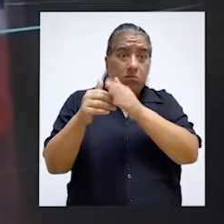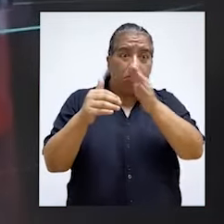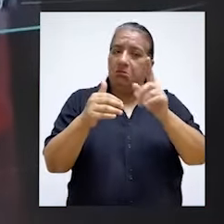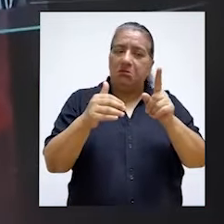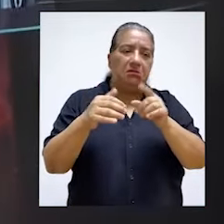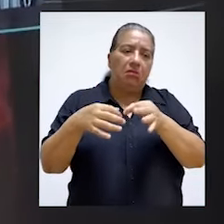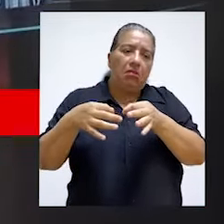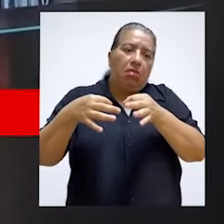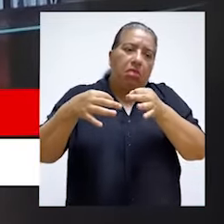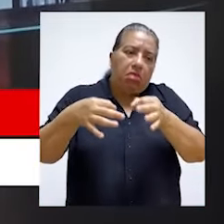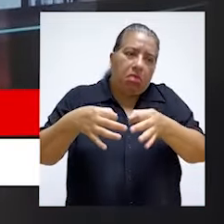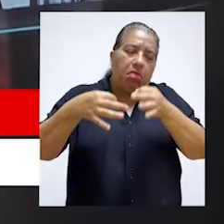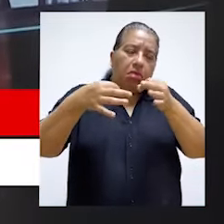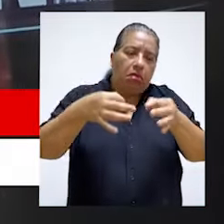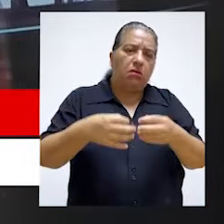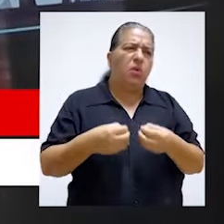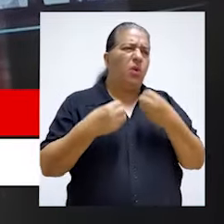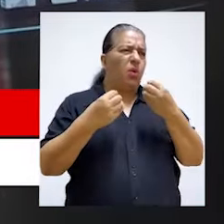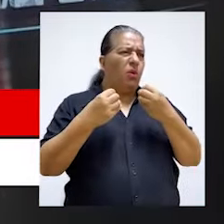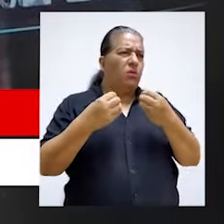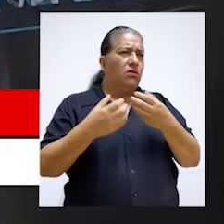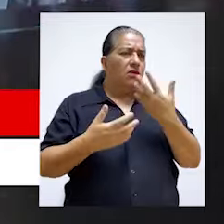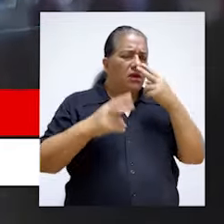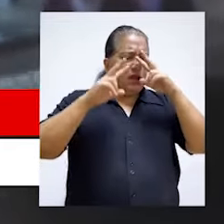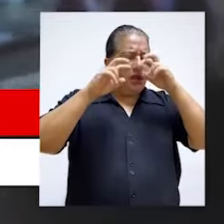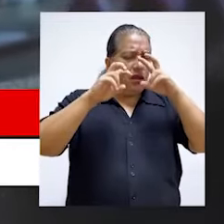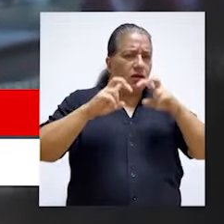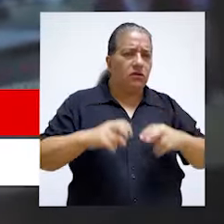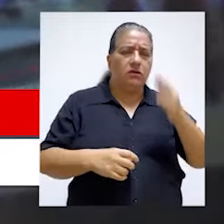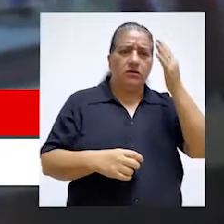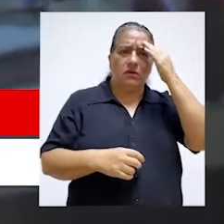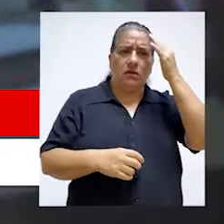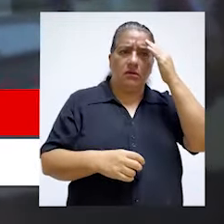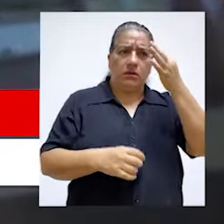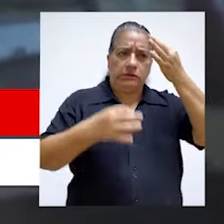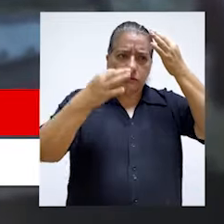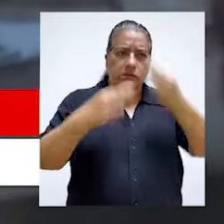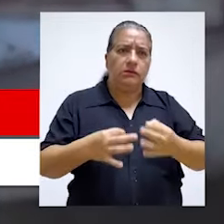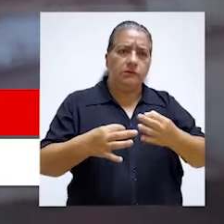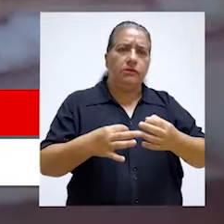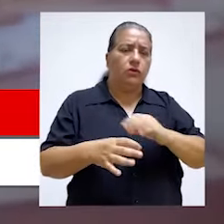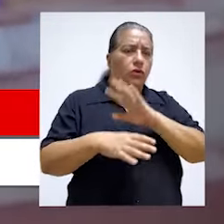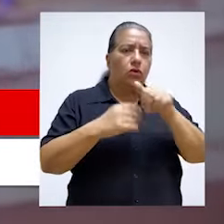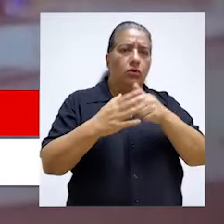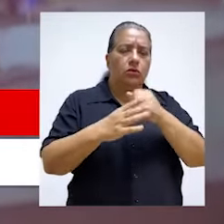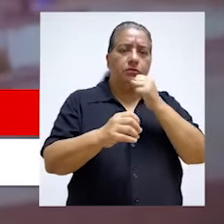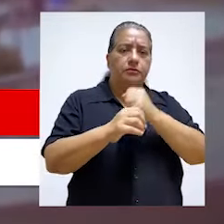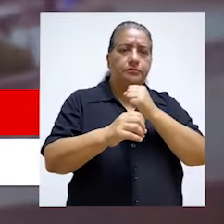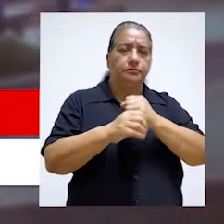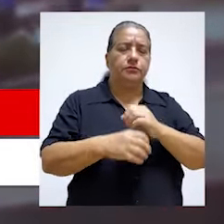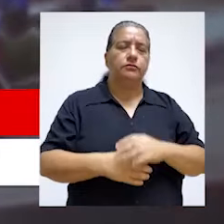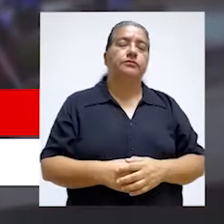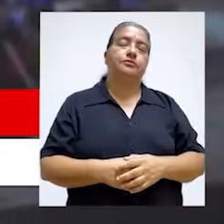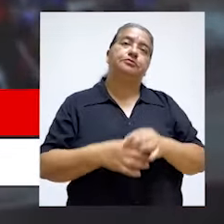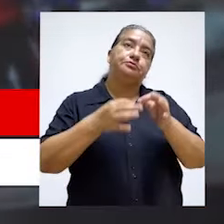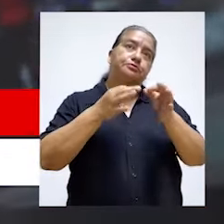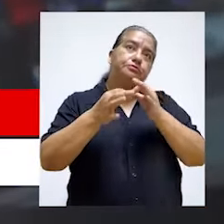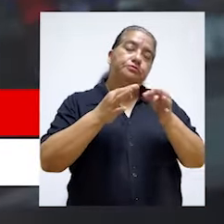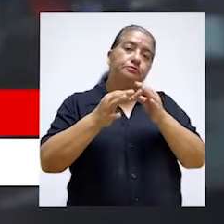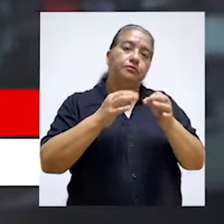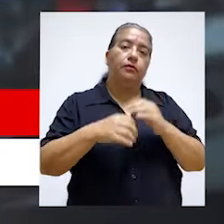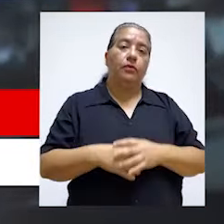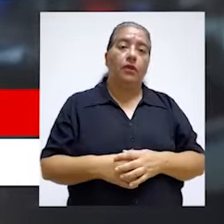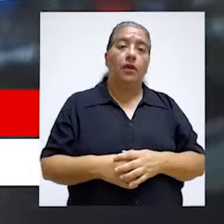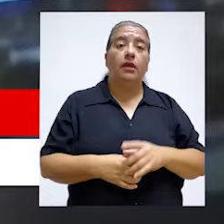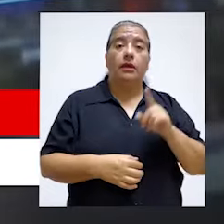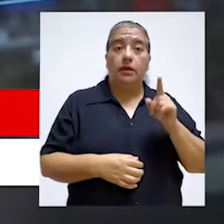herramienta no solamente interopera en tiempo real con las bases de datos que registran las entidades con respecto al avance de sus inversiones públicas, la